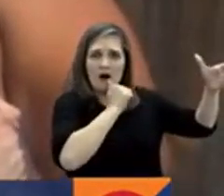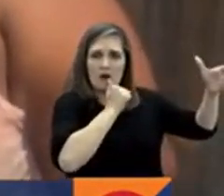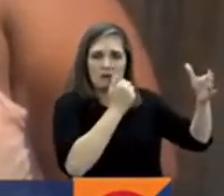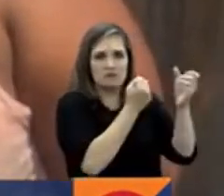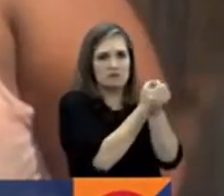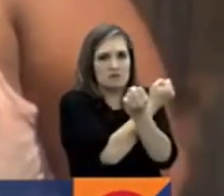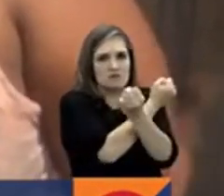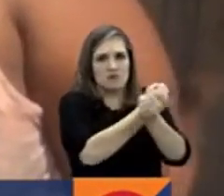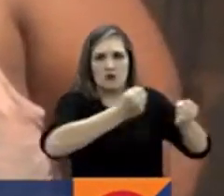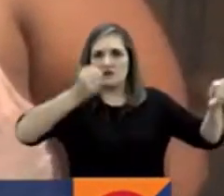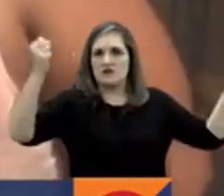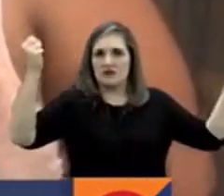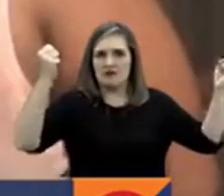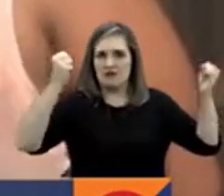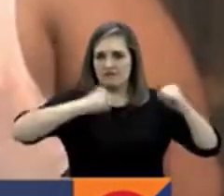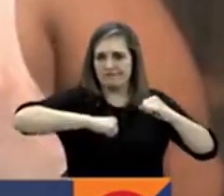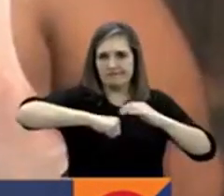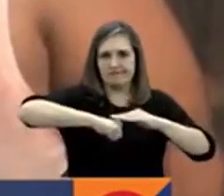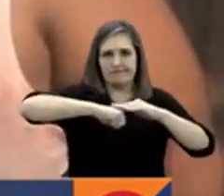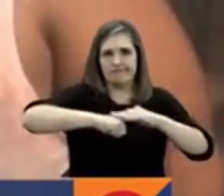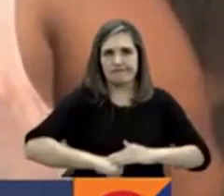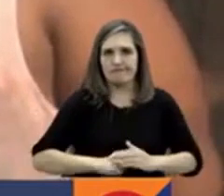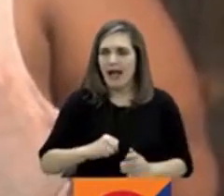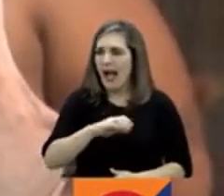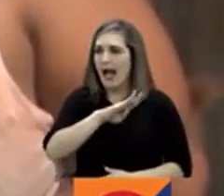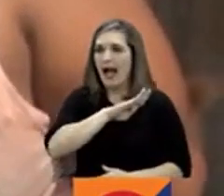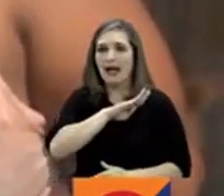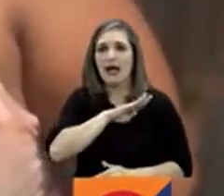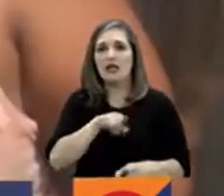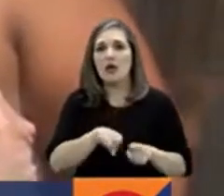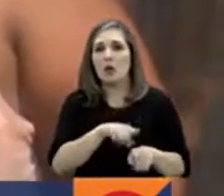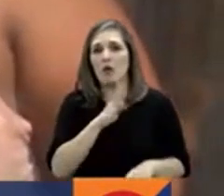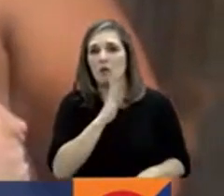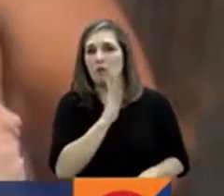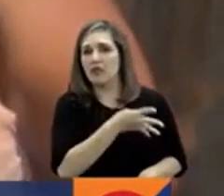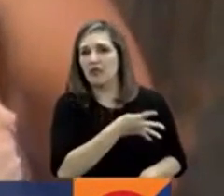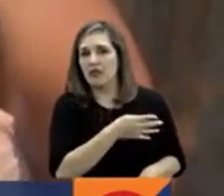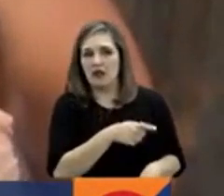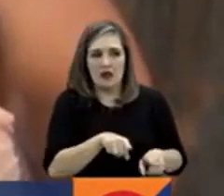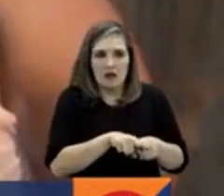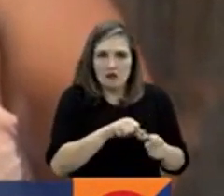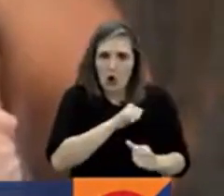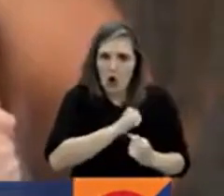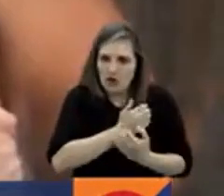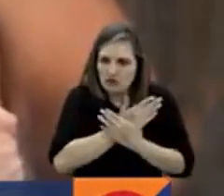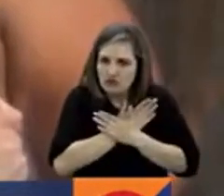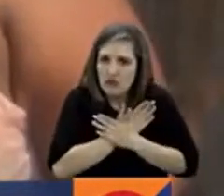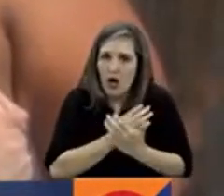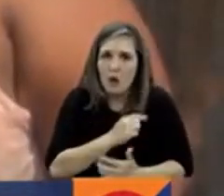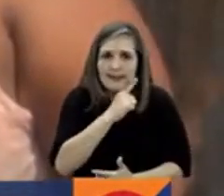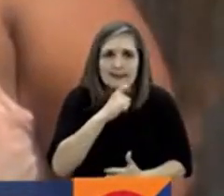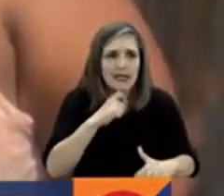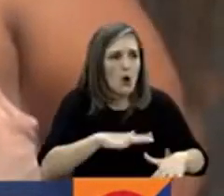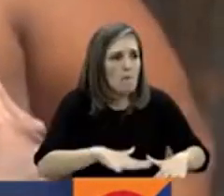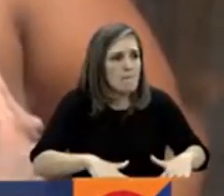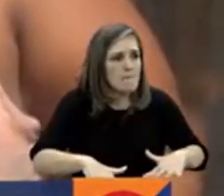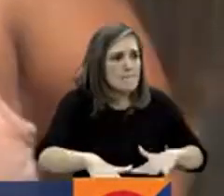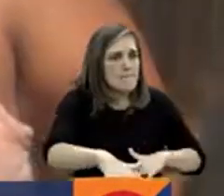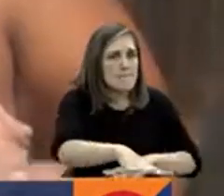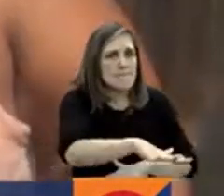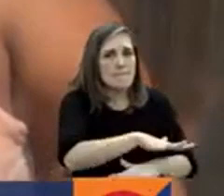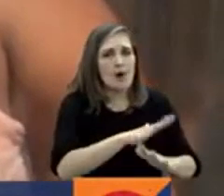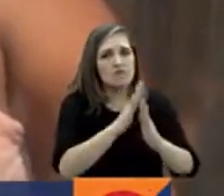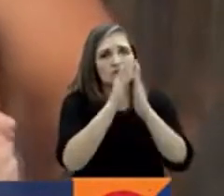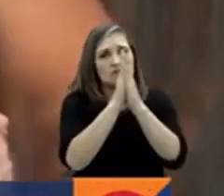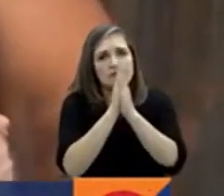parece algo muy inhumano que el alcalde no se ponga la mano en el corazón, habiendo una sequía tan dura, para que nos